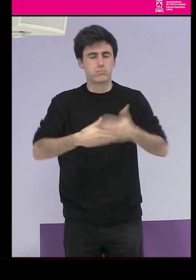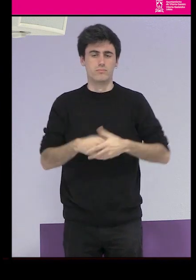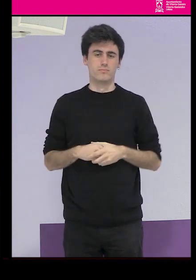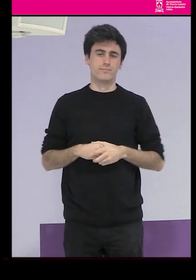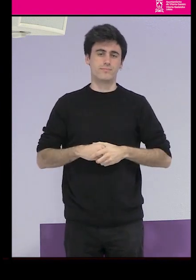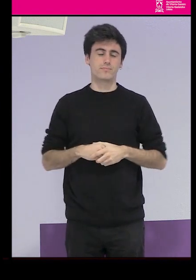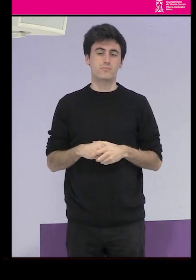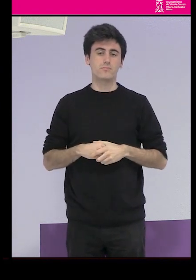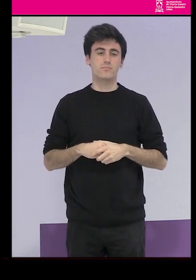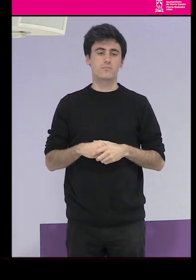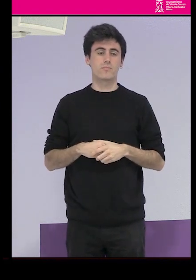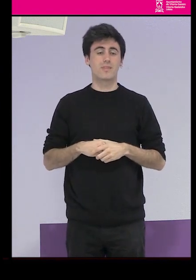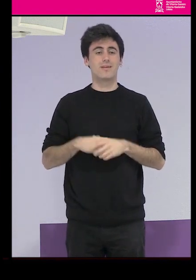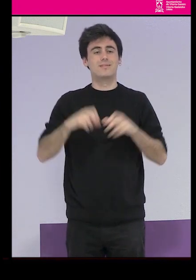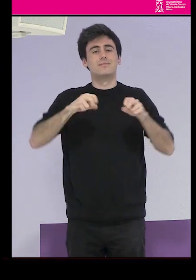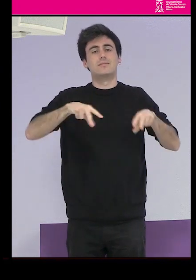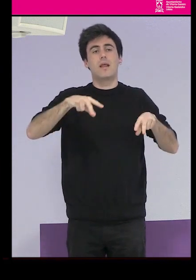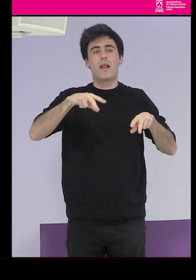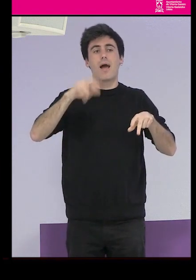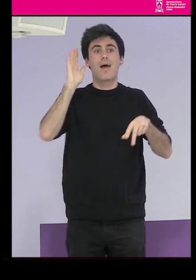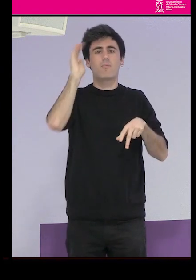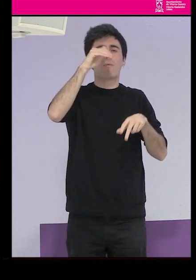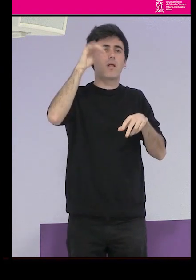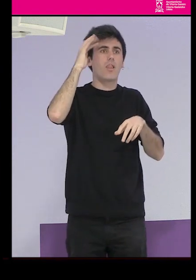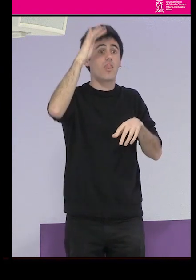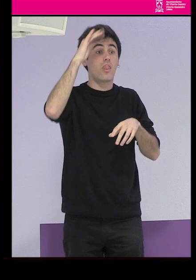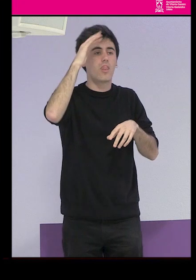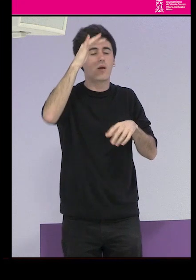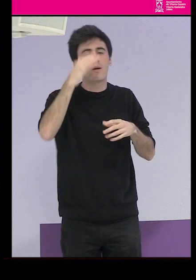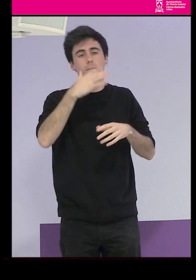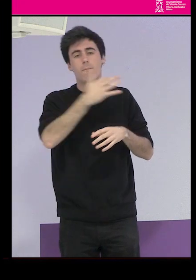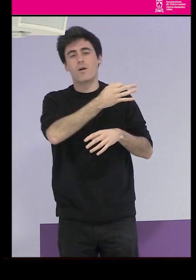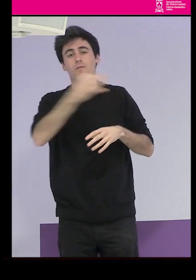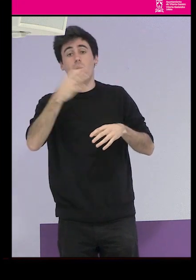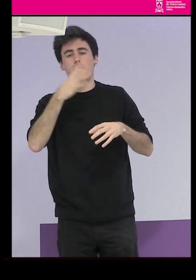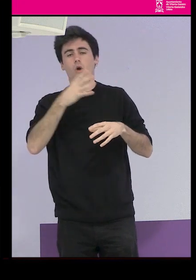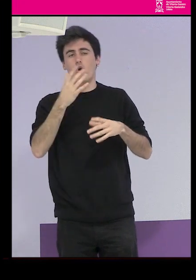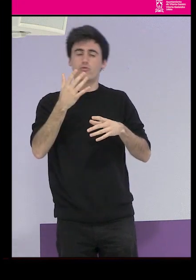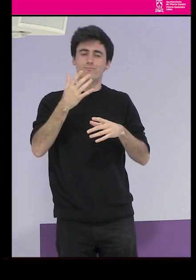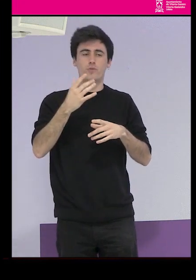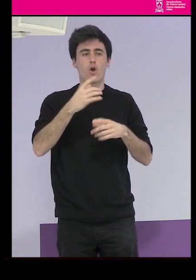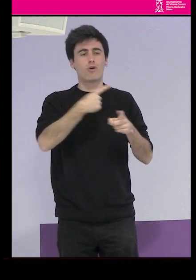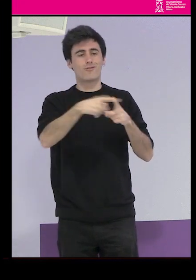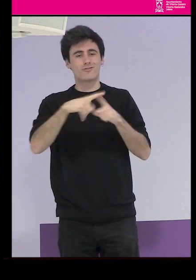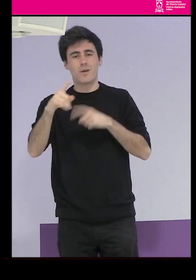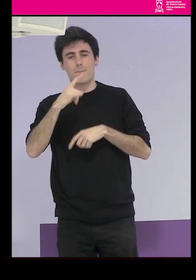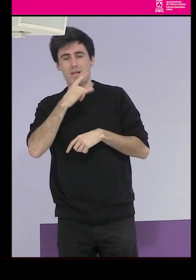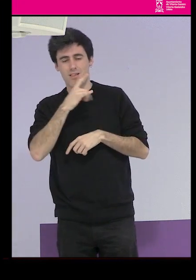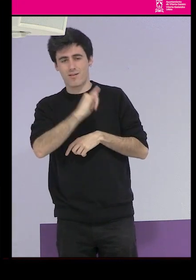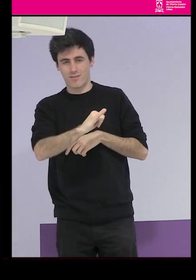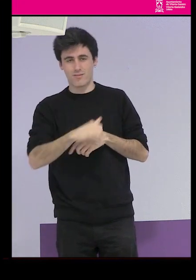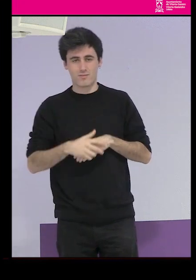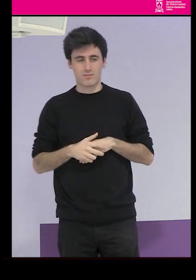Bueno, sin idealizar la República, pero porque tuvo sus sombras y sobre todo el bienio negro,